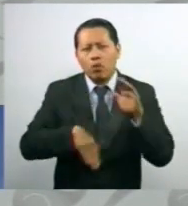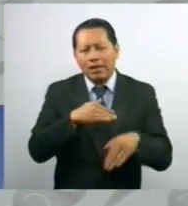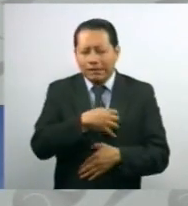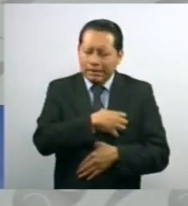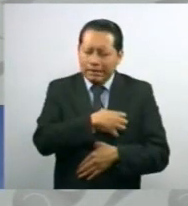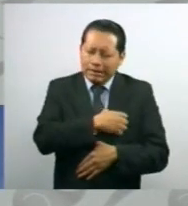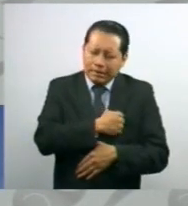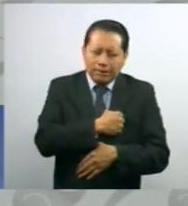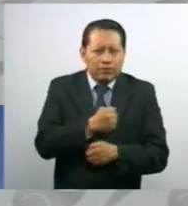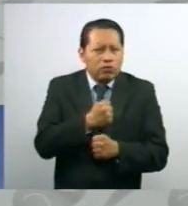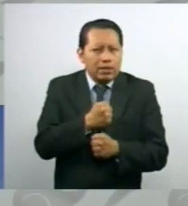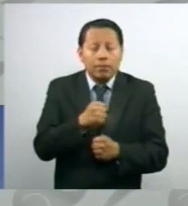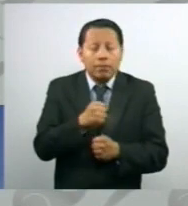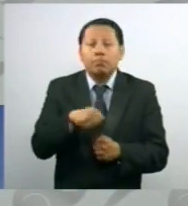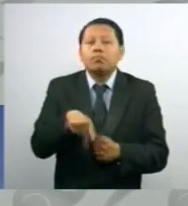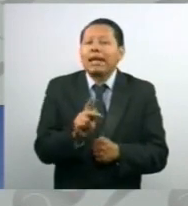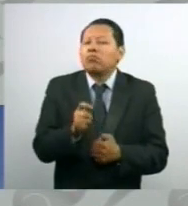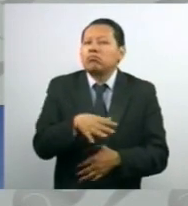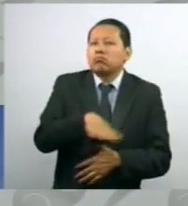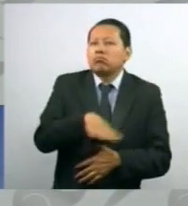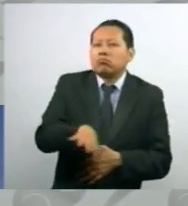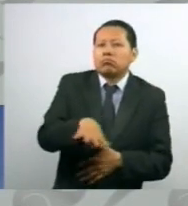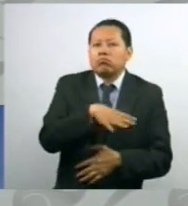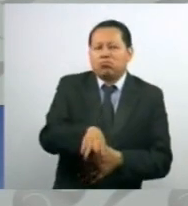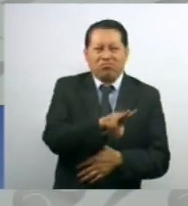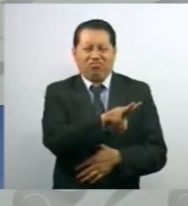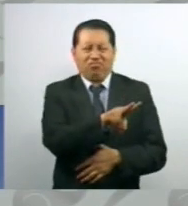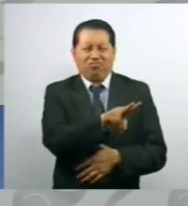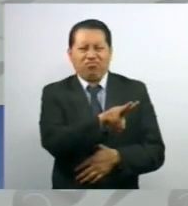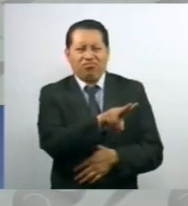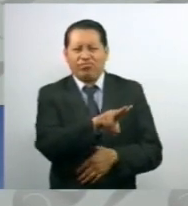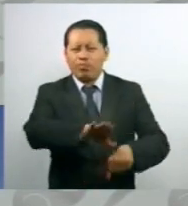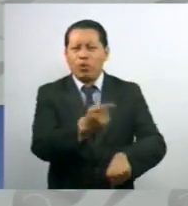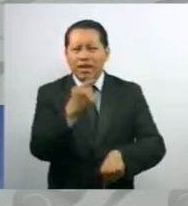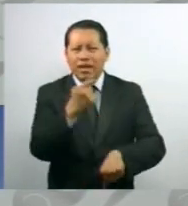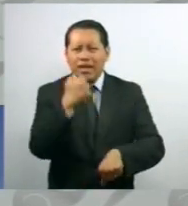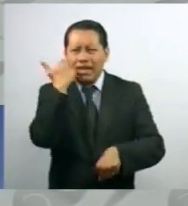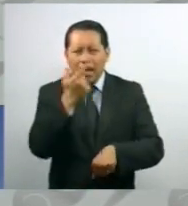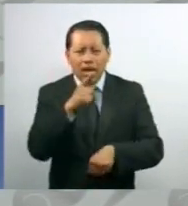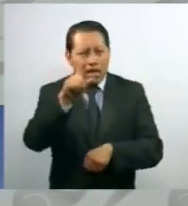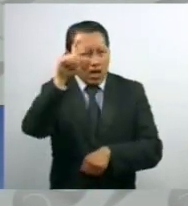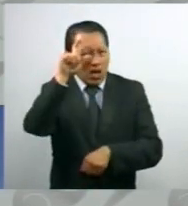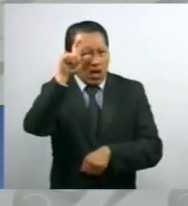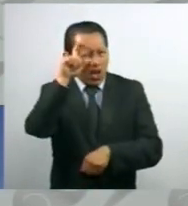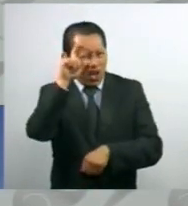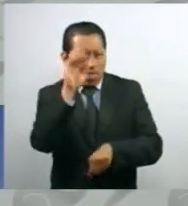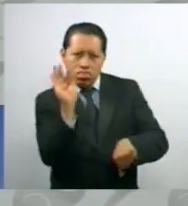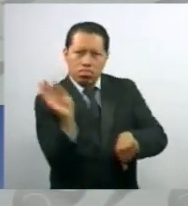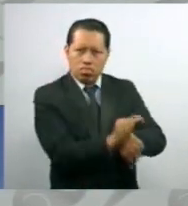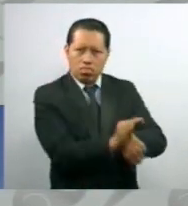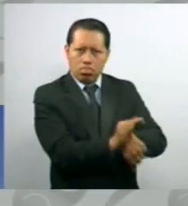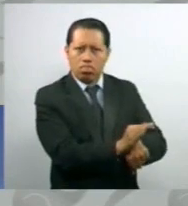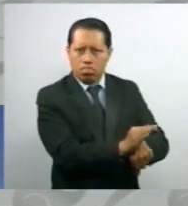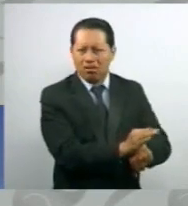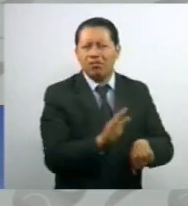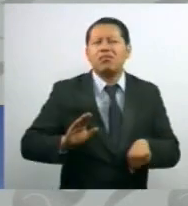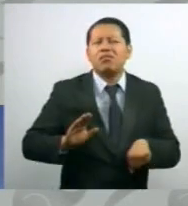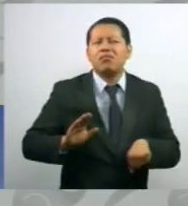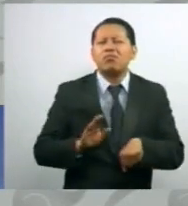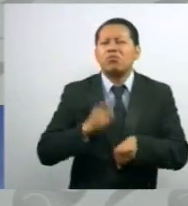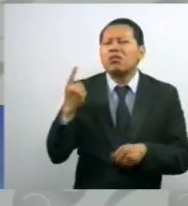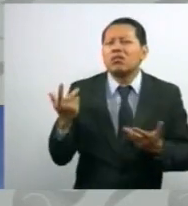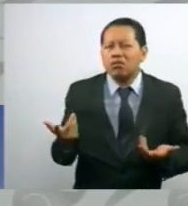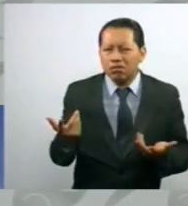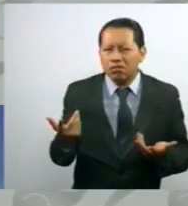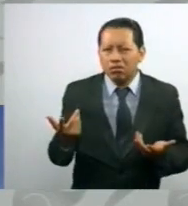Pero ante la negativa, yo no sé por qué. ¿Por qué quieren esconder a López-Gatell? ¿Por qué quieren esconder a los funcionarios del gobierno